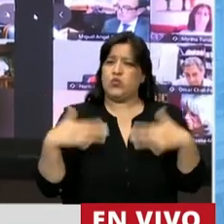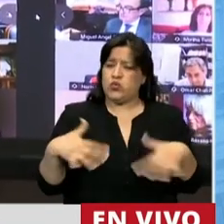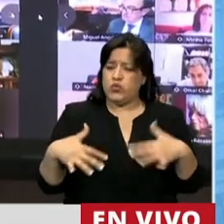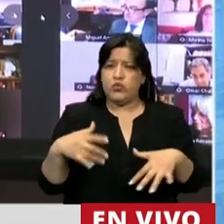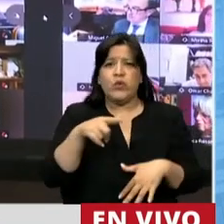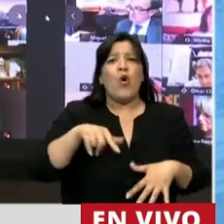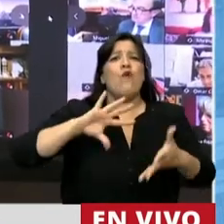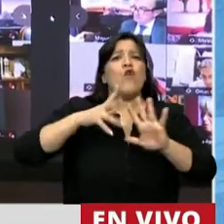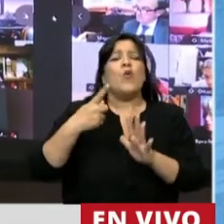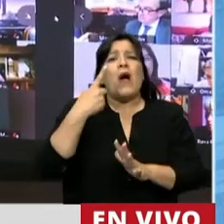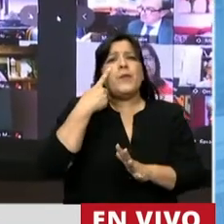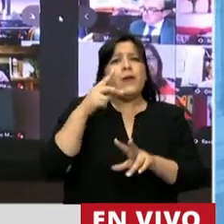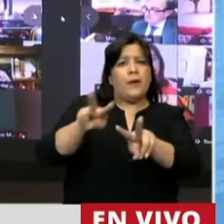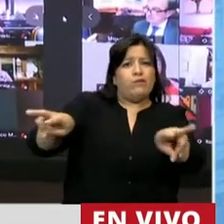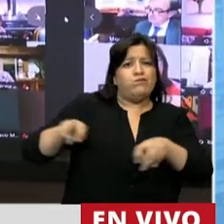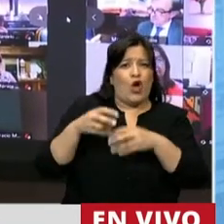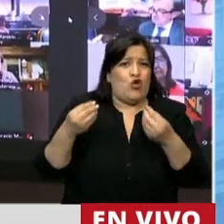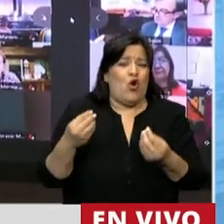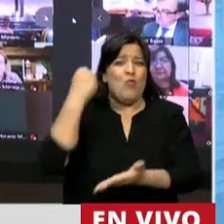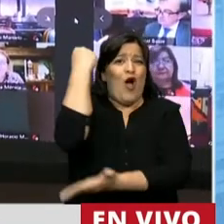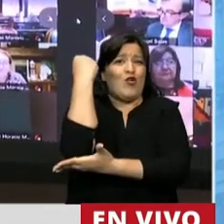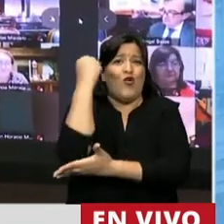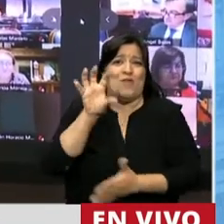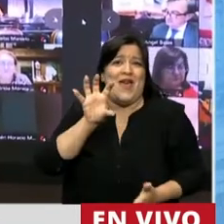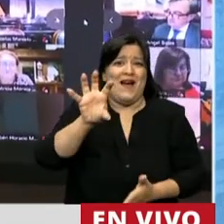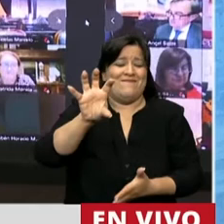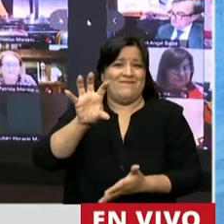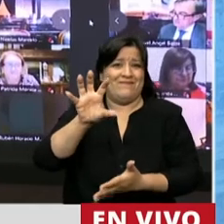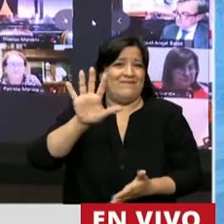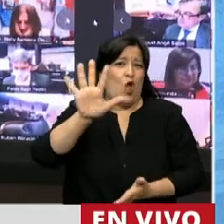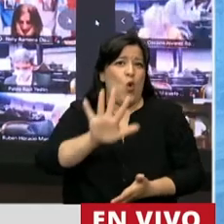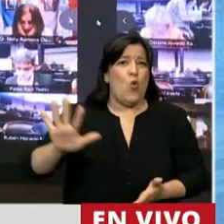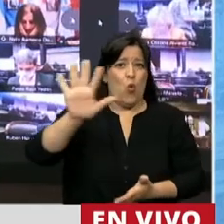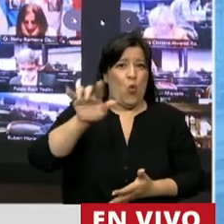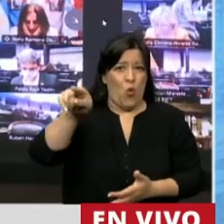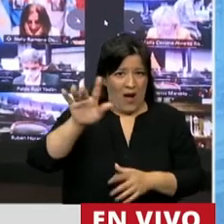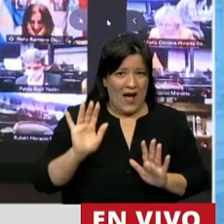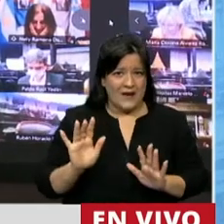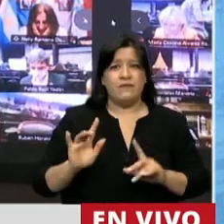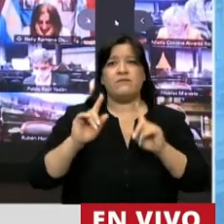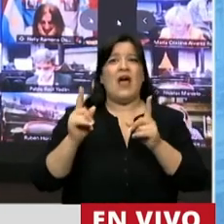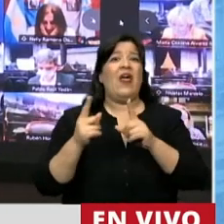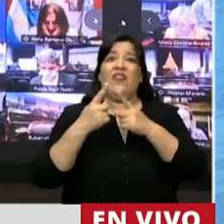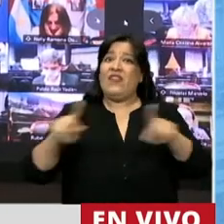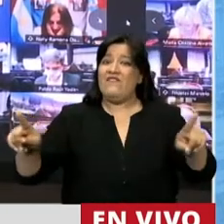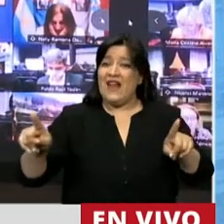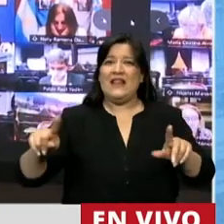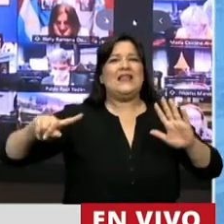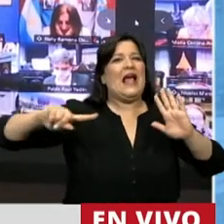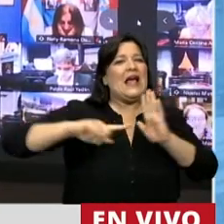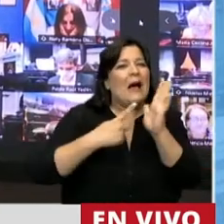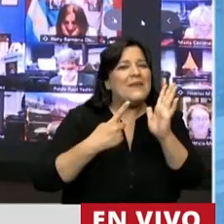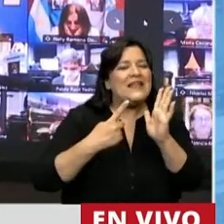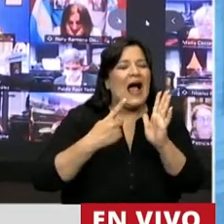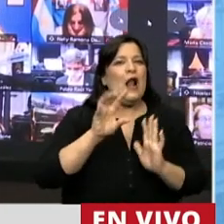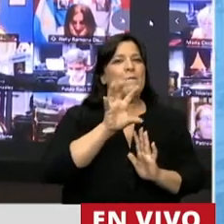de sus economías regionales. Es la base del progreso de cada una de estas ciudades, sus economías regionales, a contrario de las capitales de